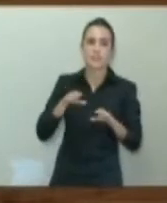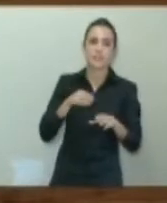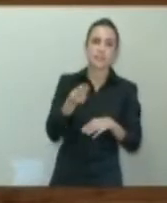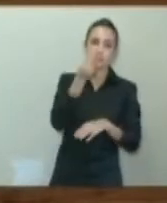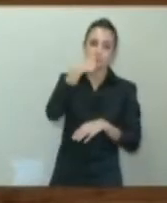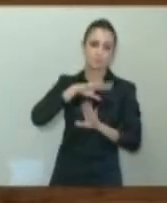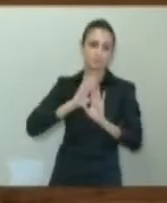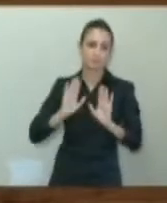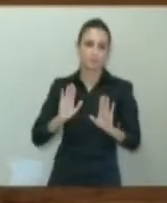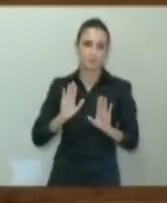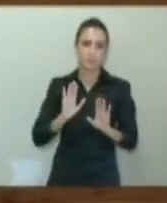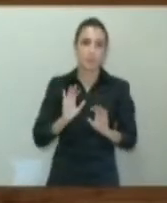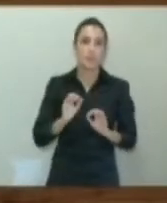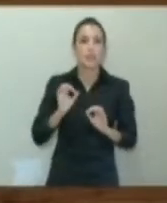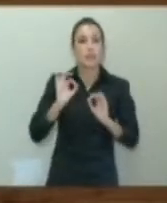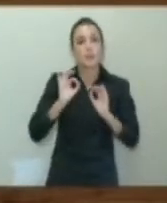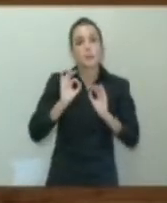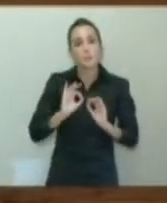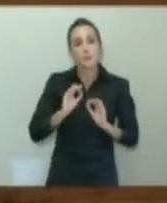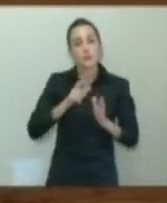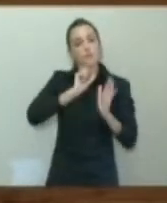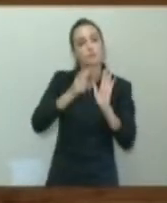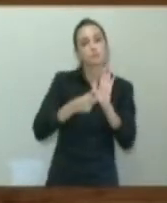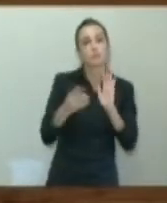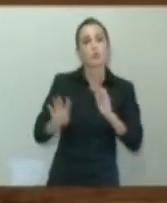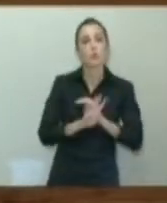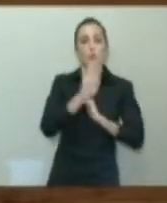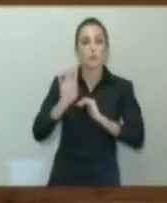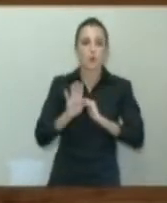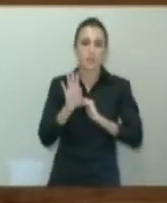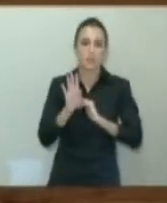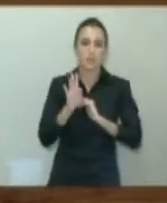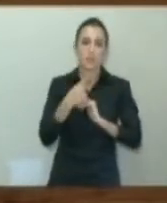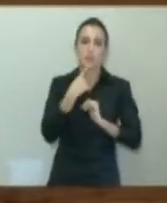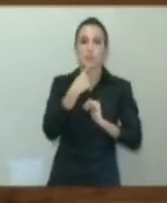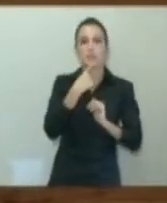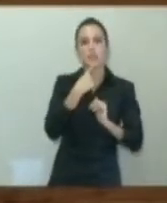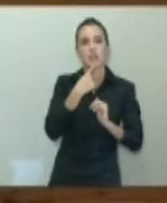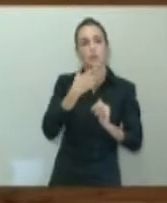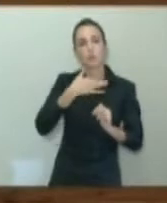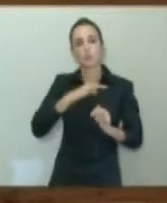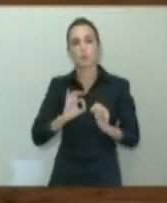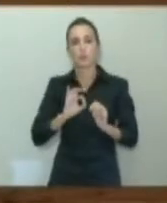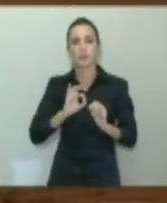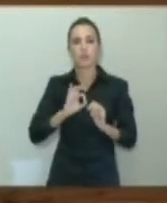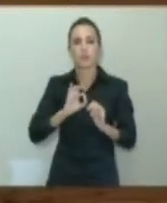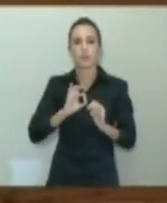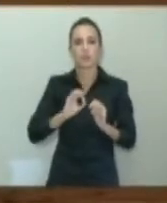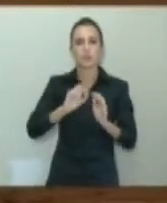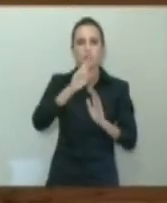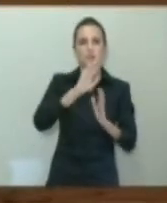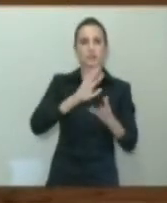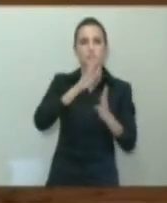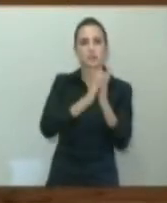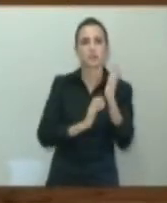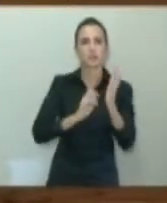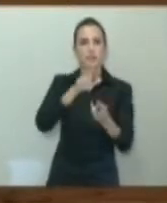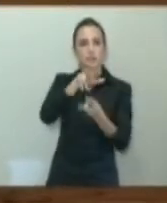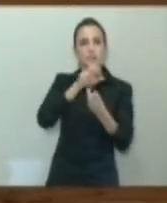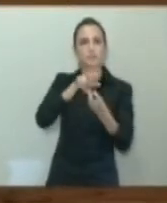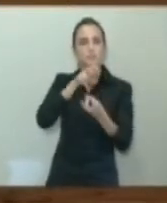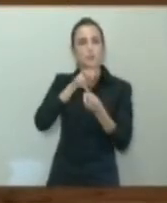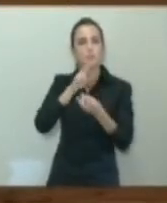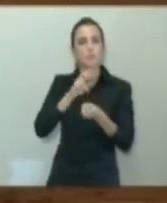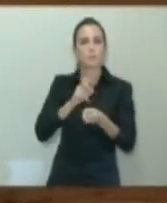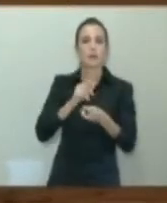Pues, como les decía, esa disposición transitoria cuarta, en la cual se recoge la posibilidad de aplicación de un régimen tributario reducido, condicionado al mantenimiento de empleo para